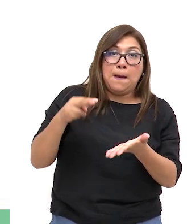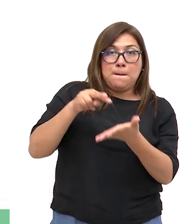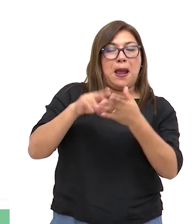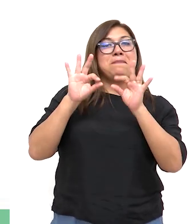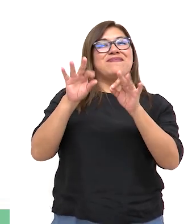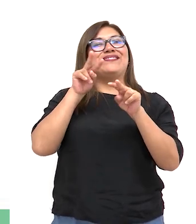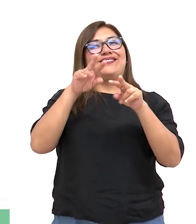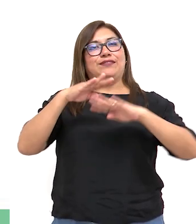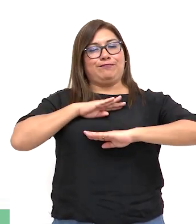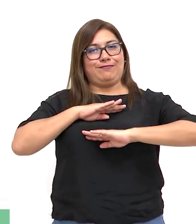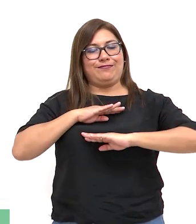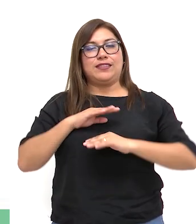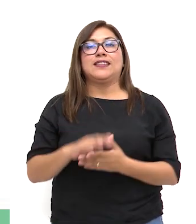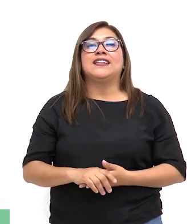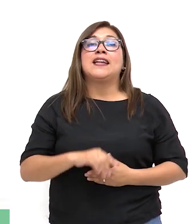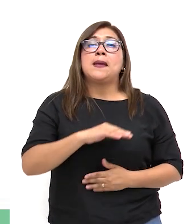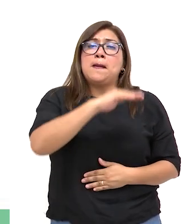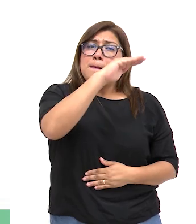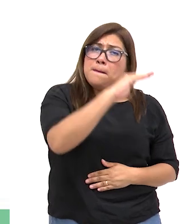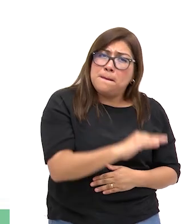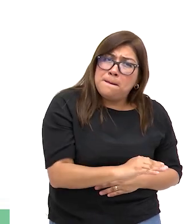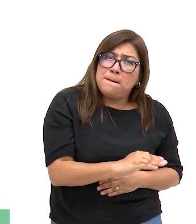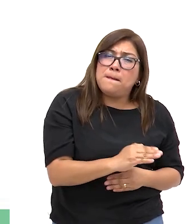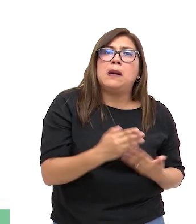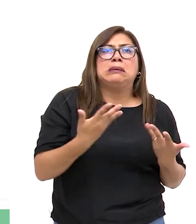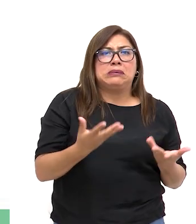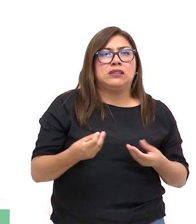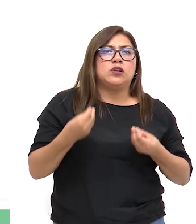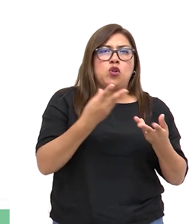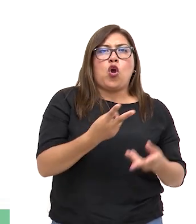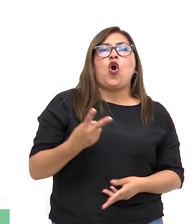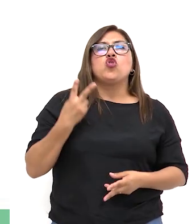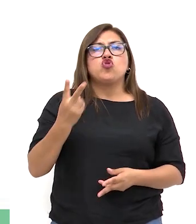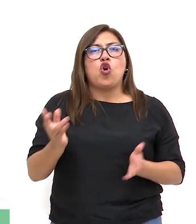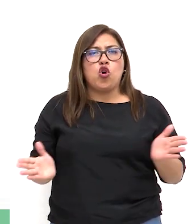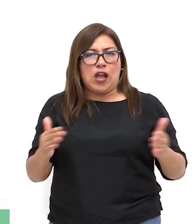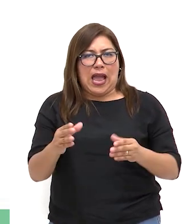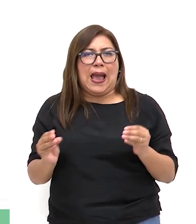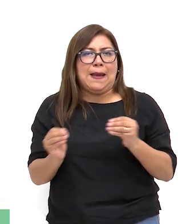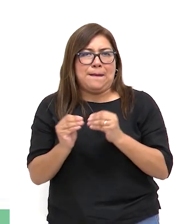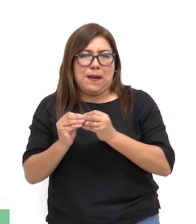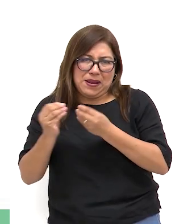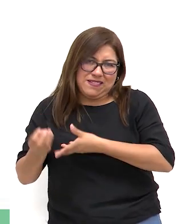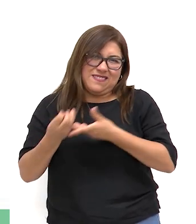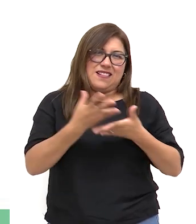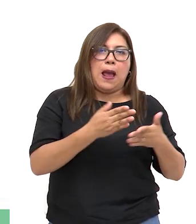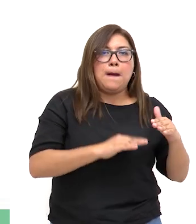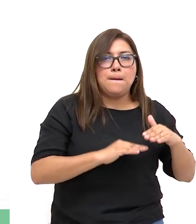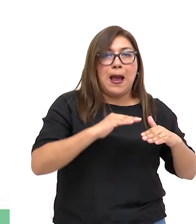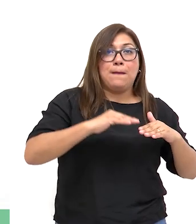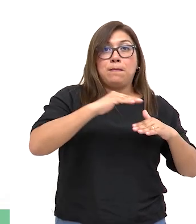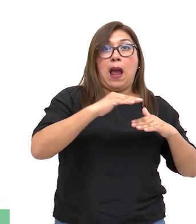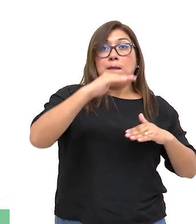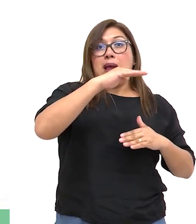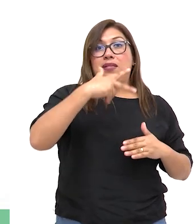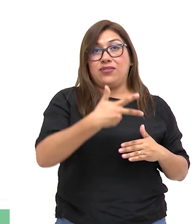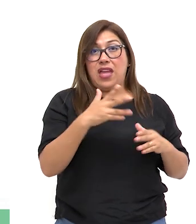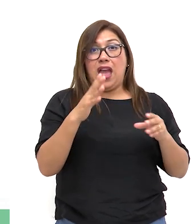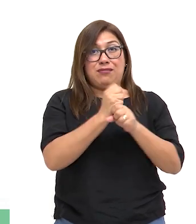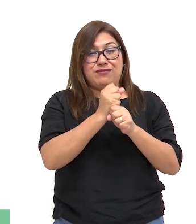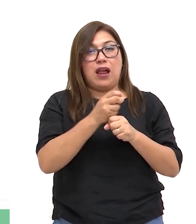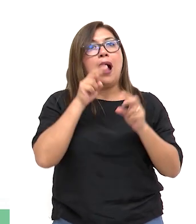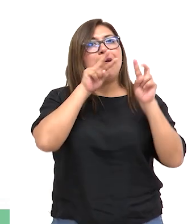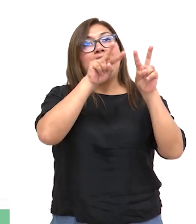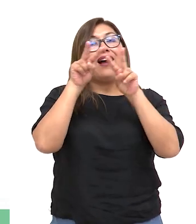partido. Y por su parte, la persona de estatura baja recibe dos cajas para alcanzar a ver el partido. Mientras